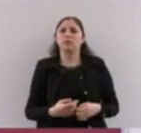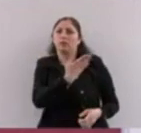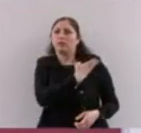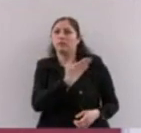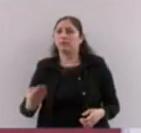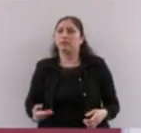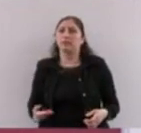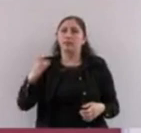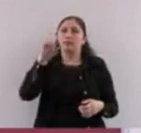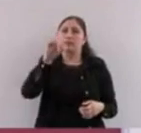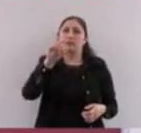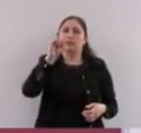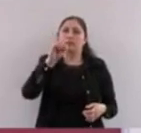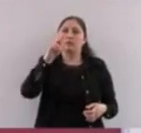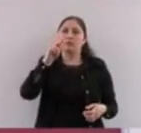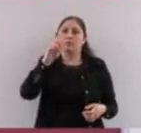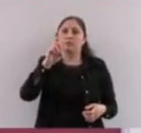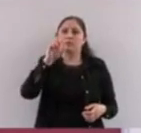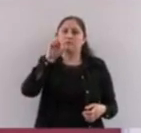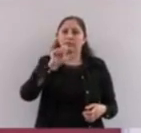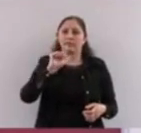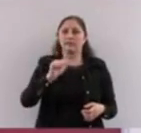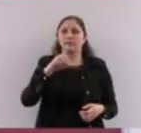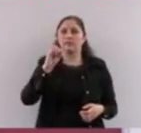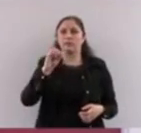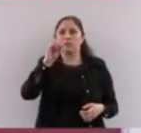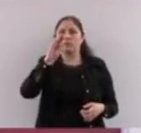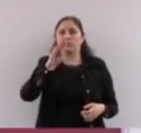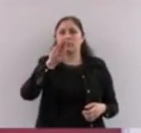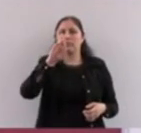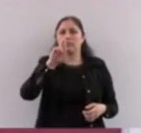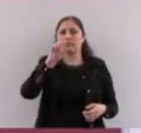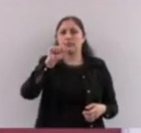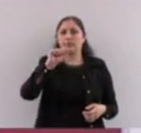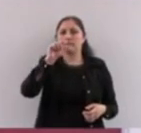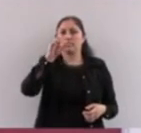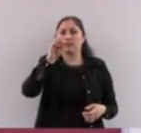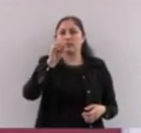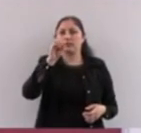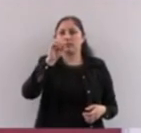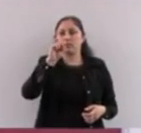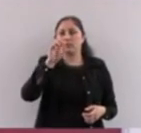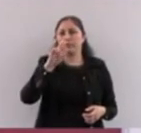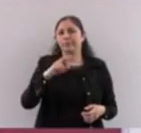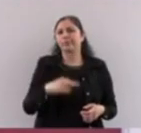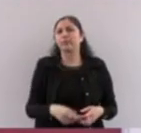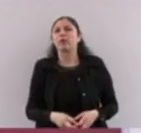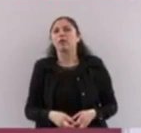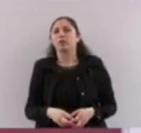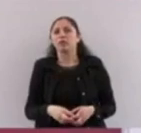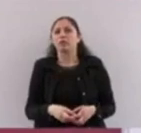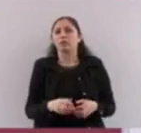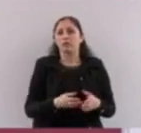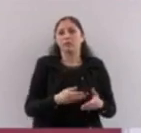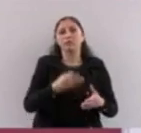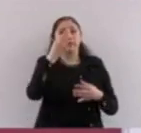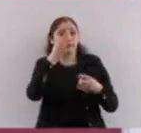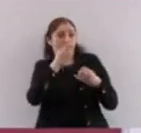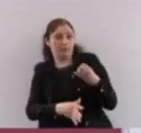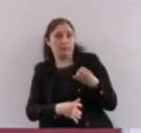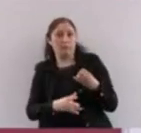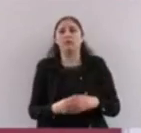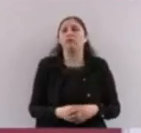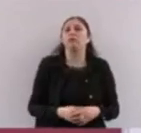septiembre del 2024. Y él se quería ir con la tranquilidad de que ustedes están